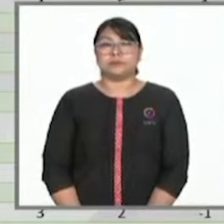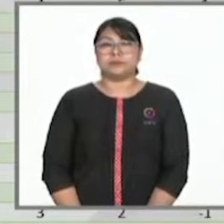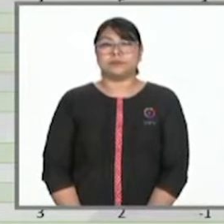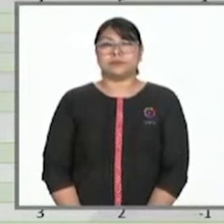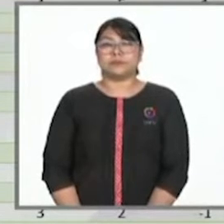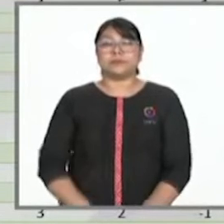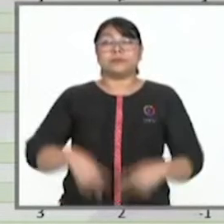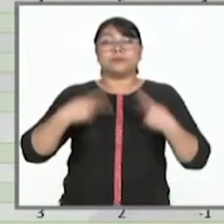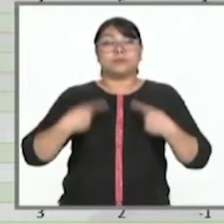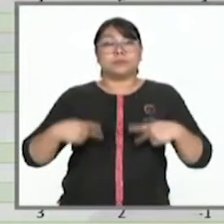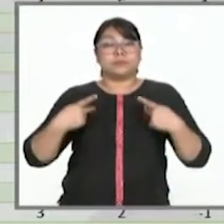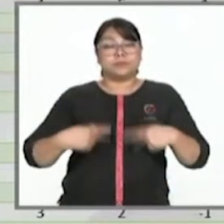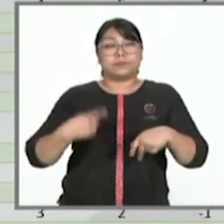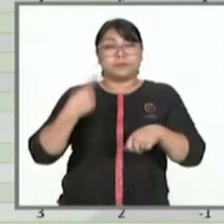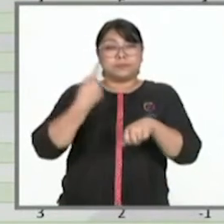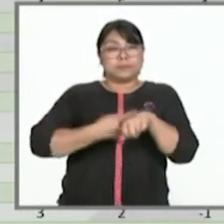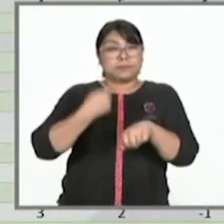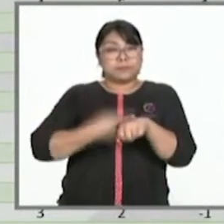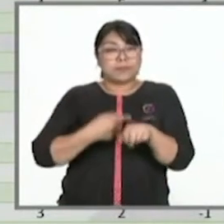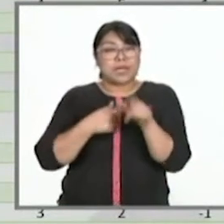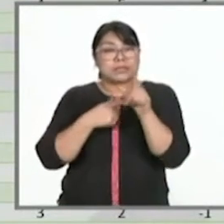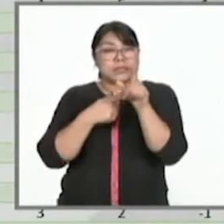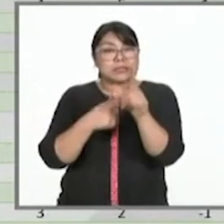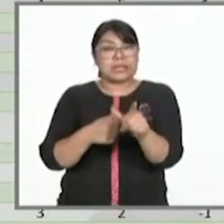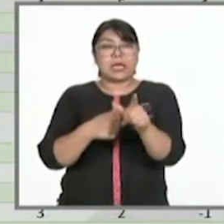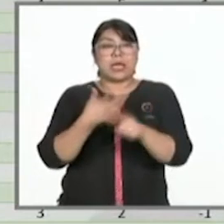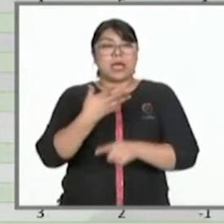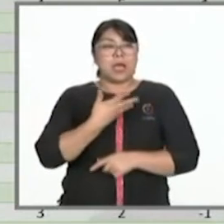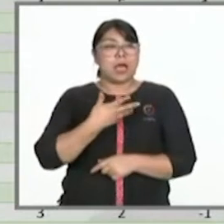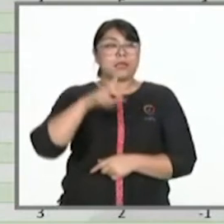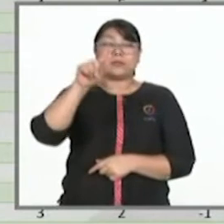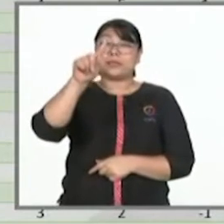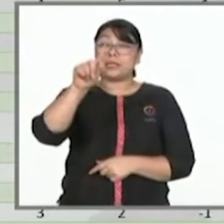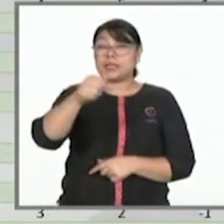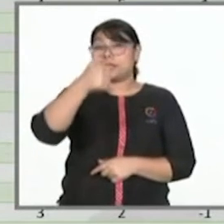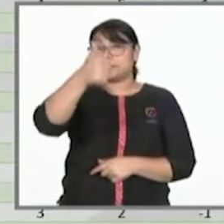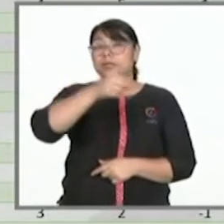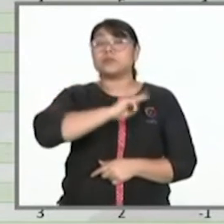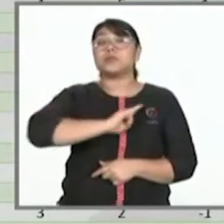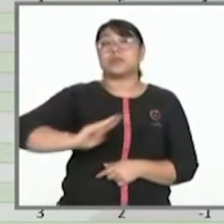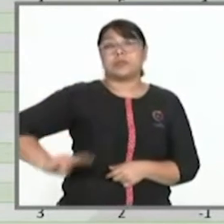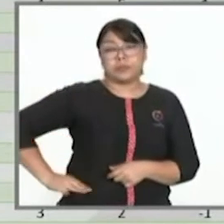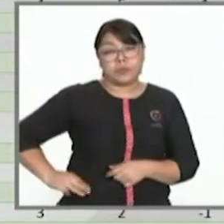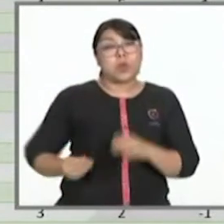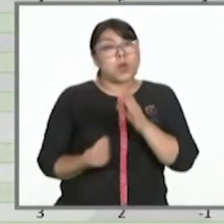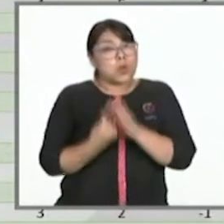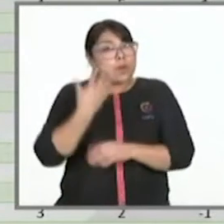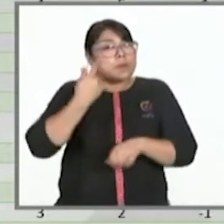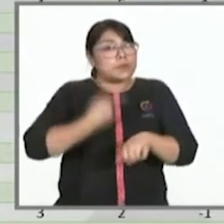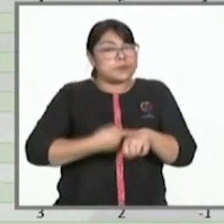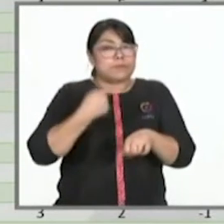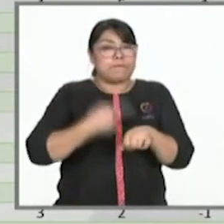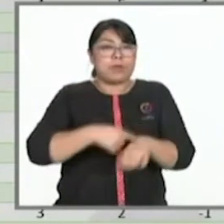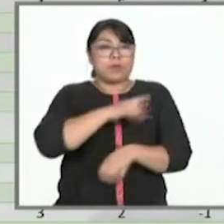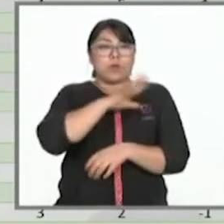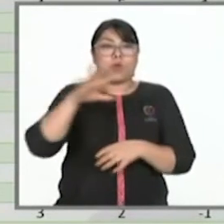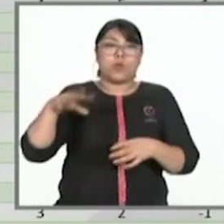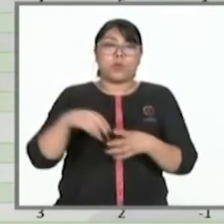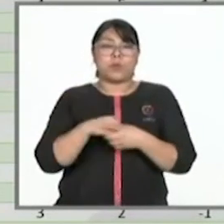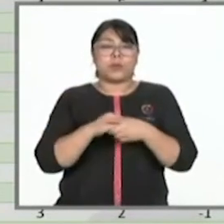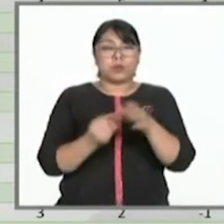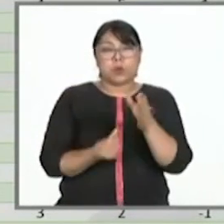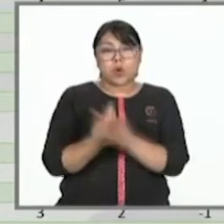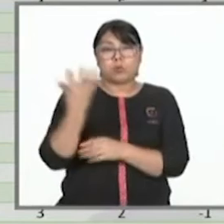casos positivos, tenemos 76 municipios con casos nuevos. Dentro del total de los